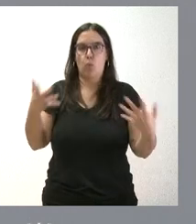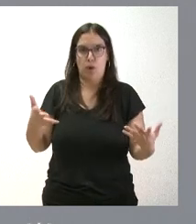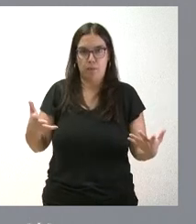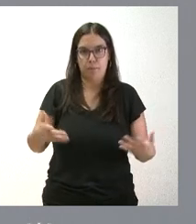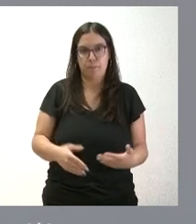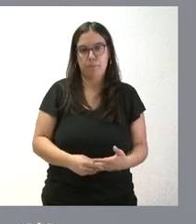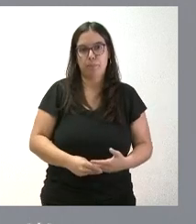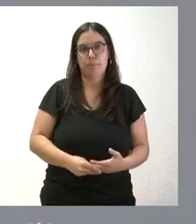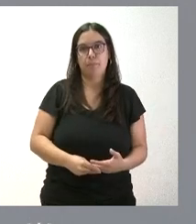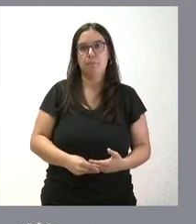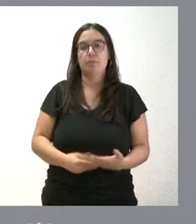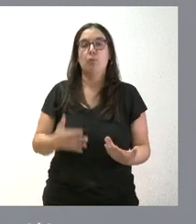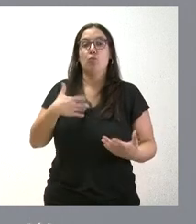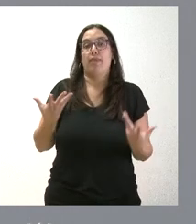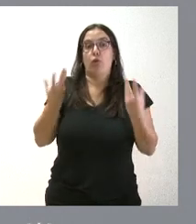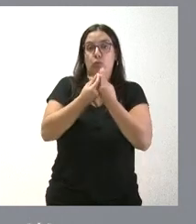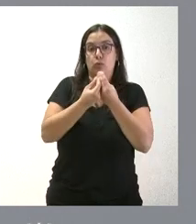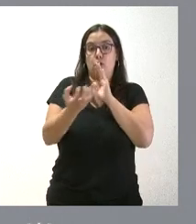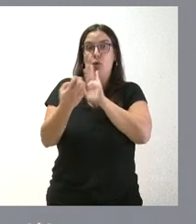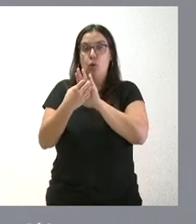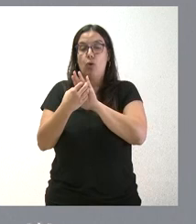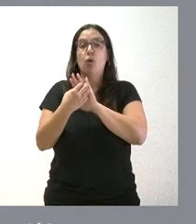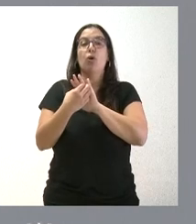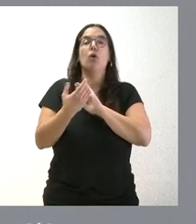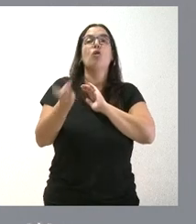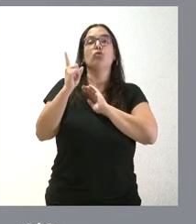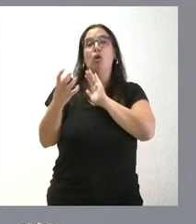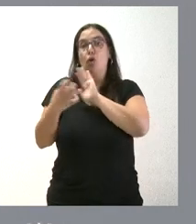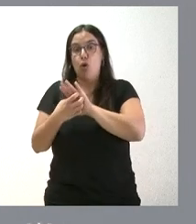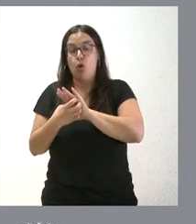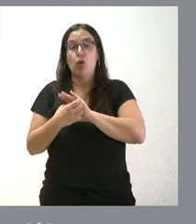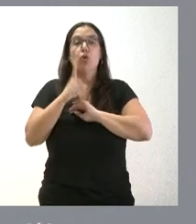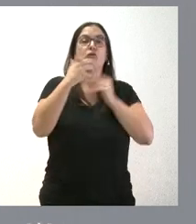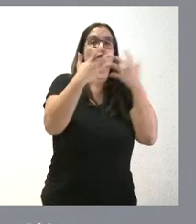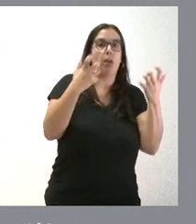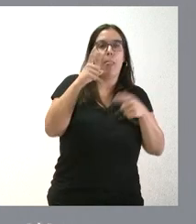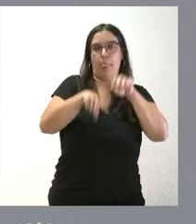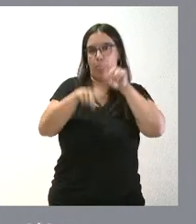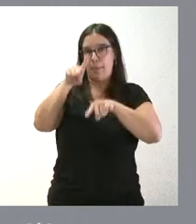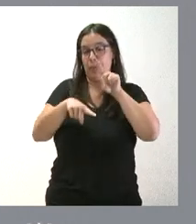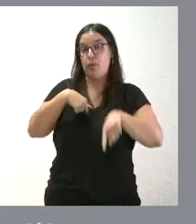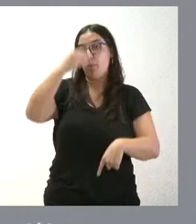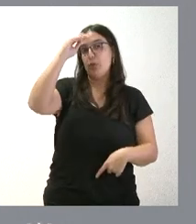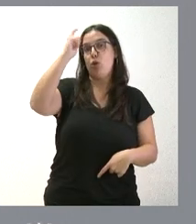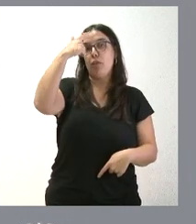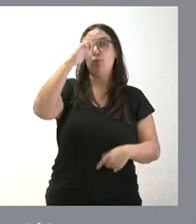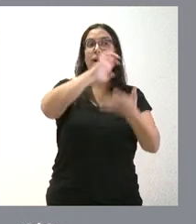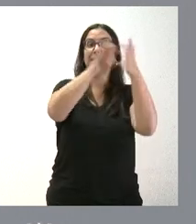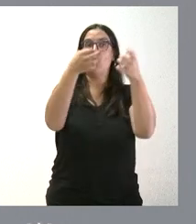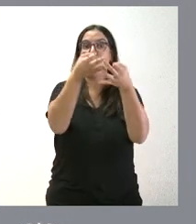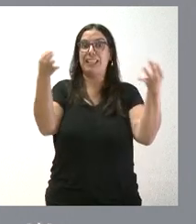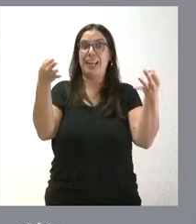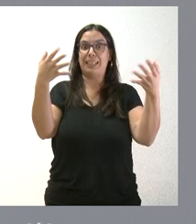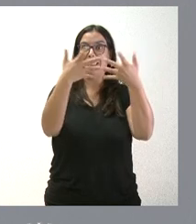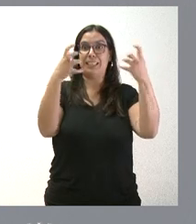soporte, bien la marca en su conjunto, bien el logo o bien el lema. Yo creo que la idea de Castilla y León excelente ha funcionado muy bien, ha cuajado